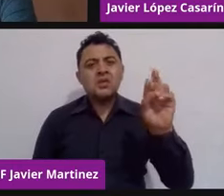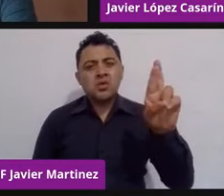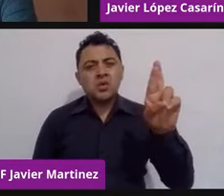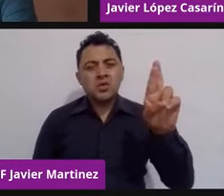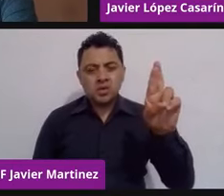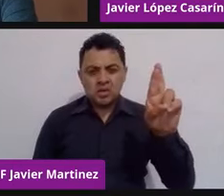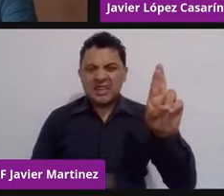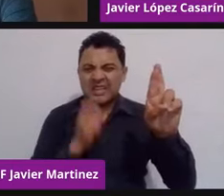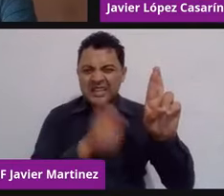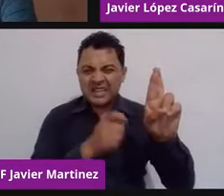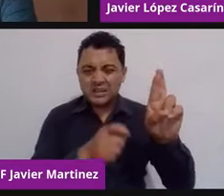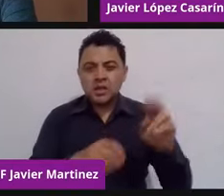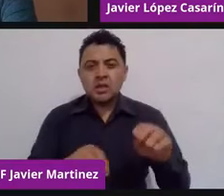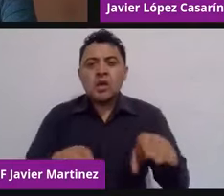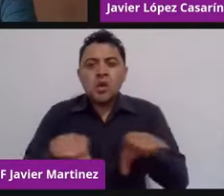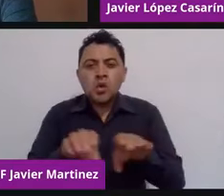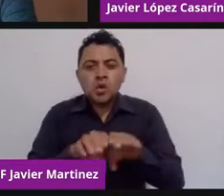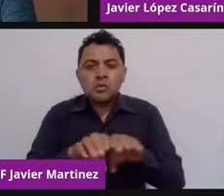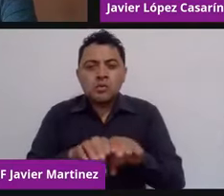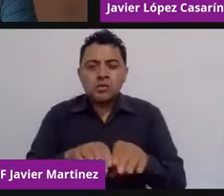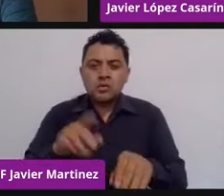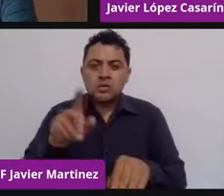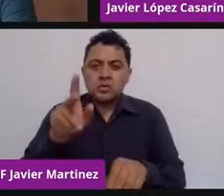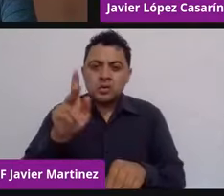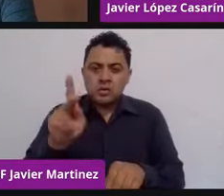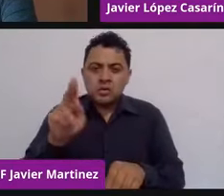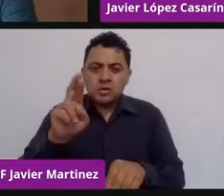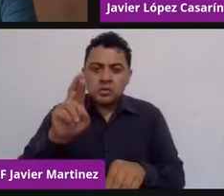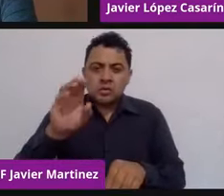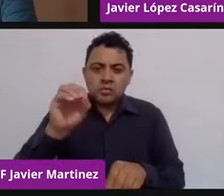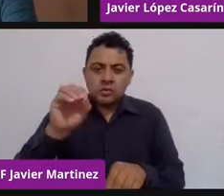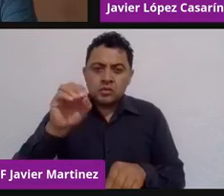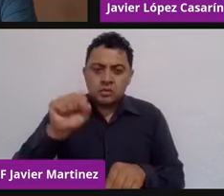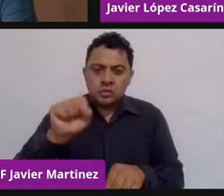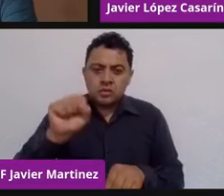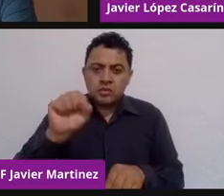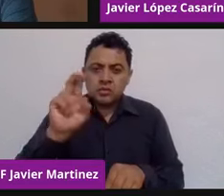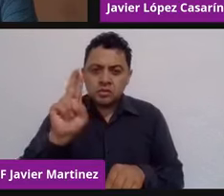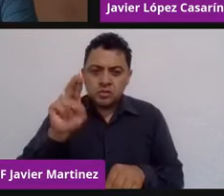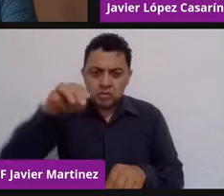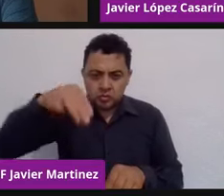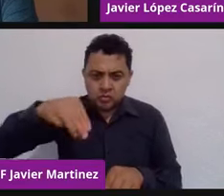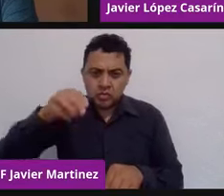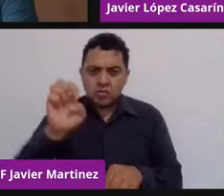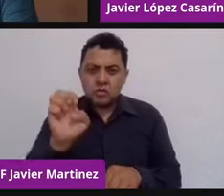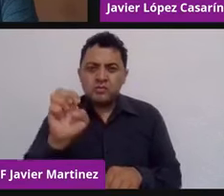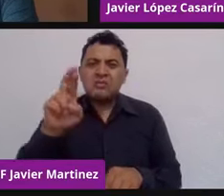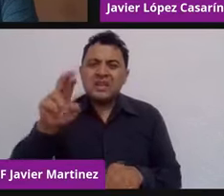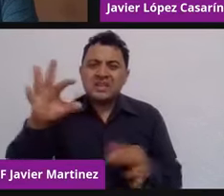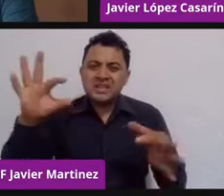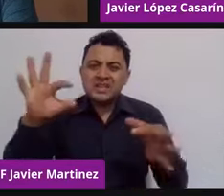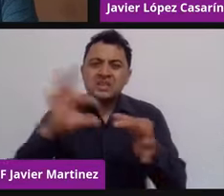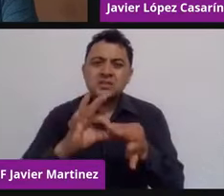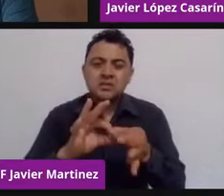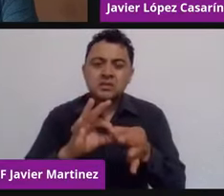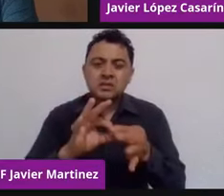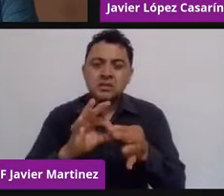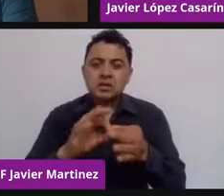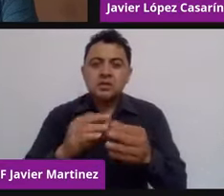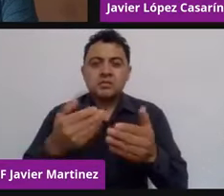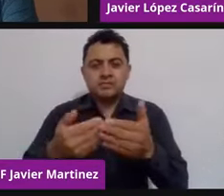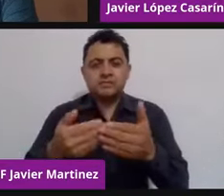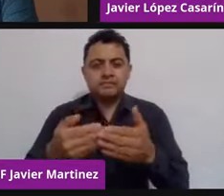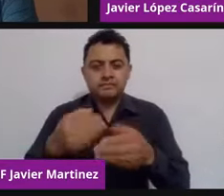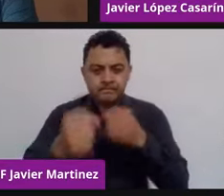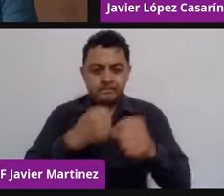con consumidor. Entonces, pues, si nos vamos unos años para atrás, donde el